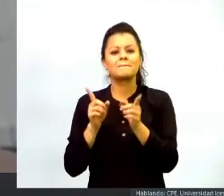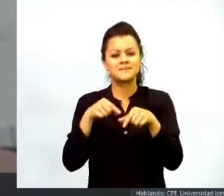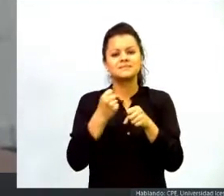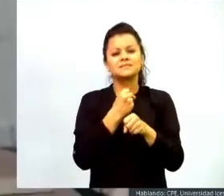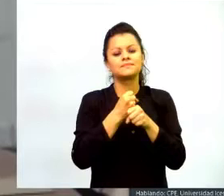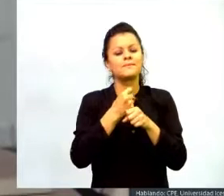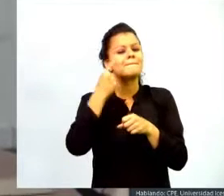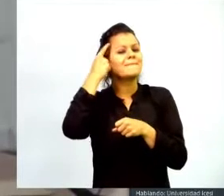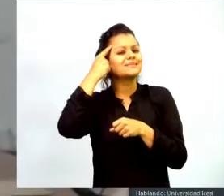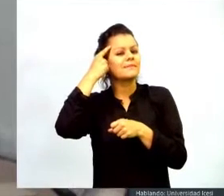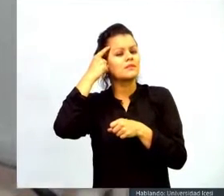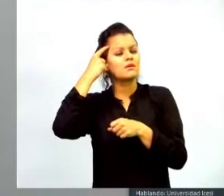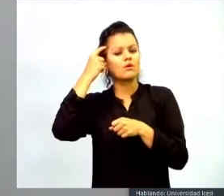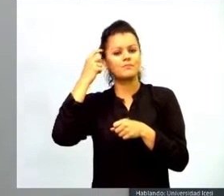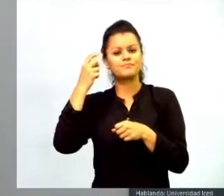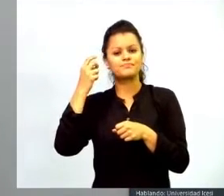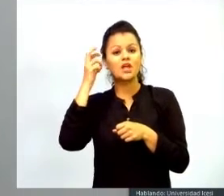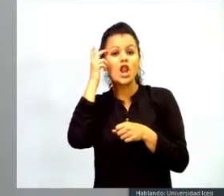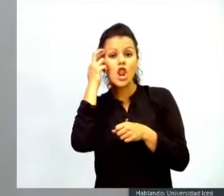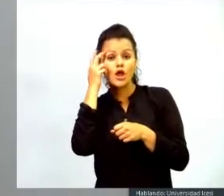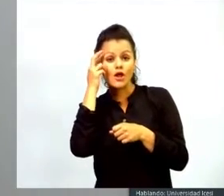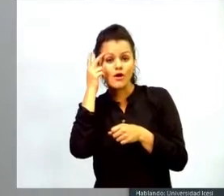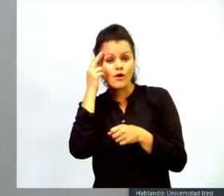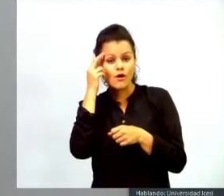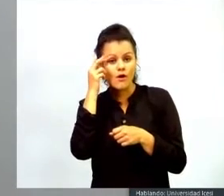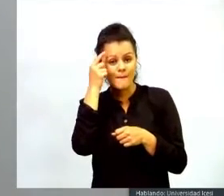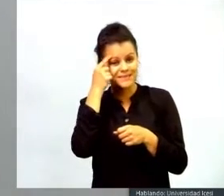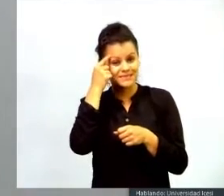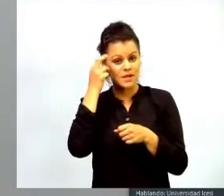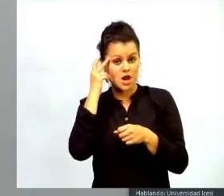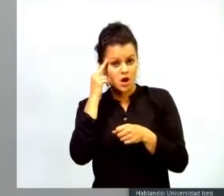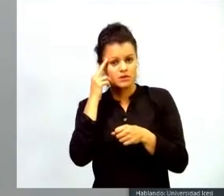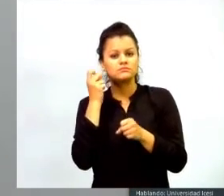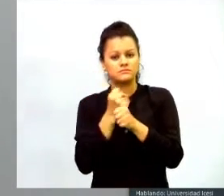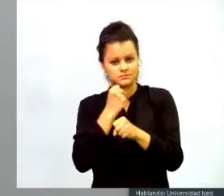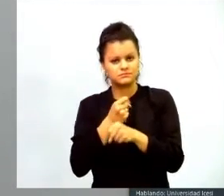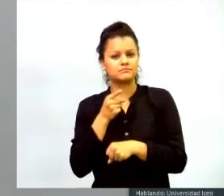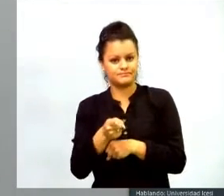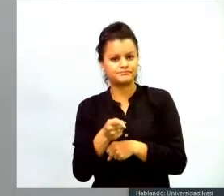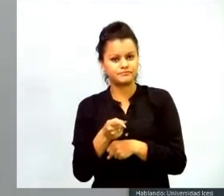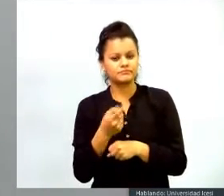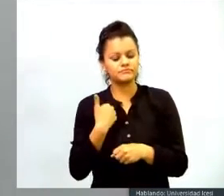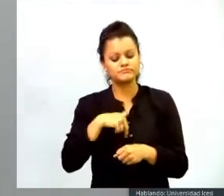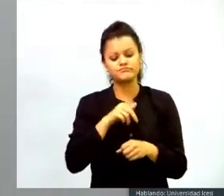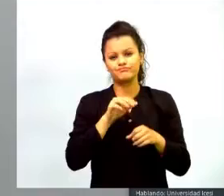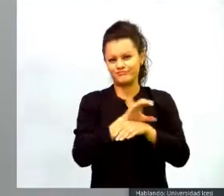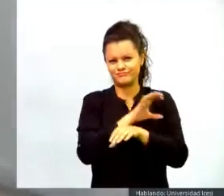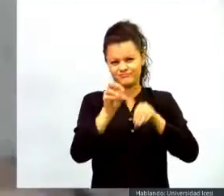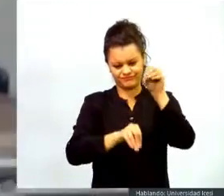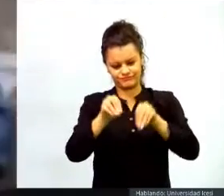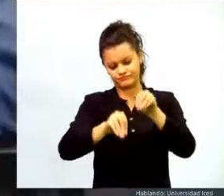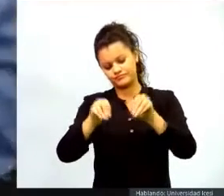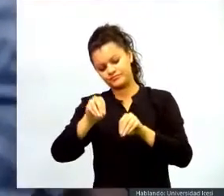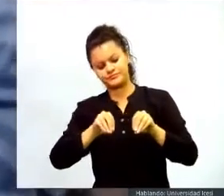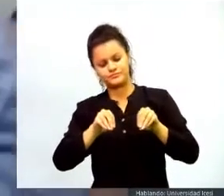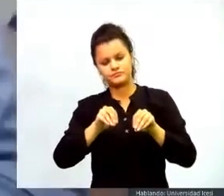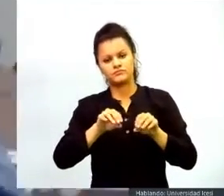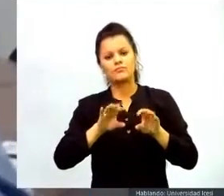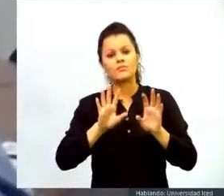cuando trabajamos en este tipo de competencia de programación pues los estudiantes y los